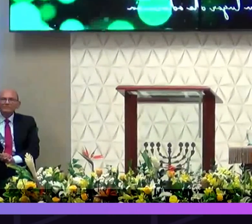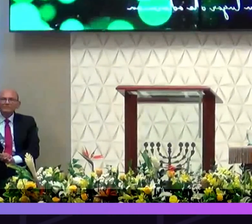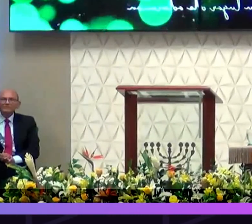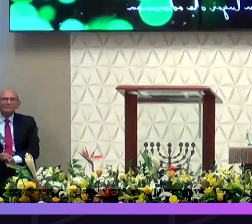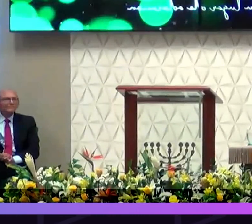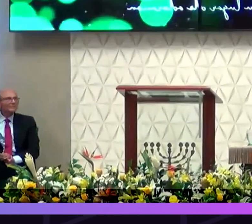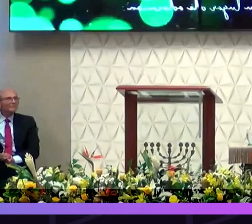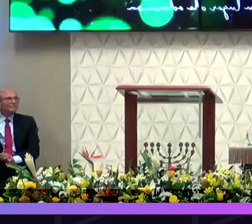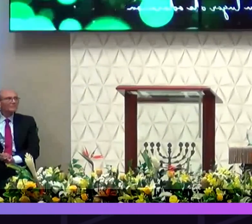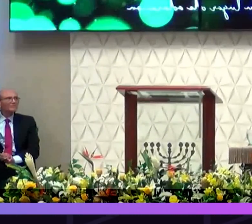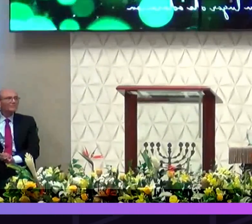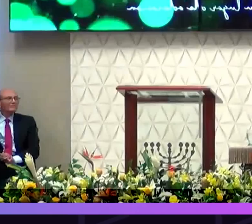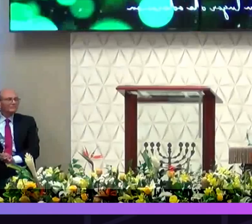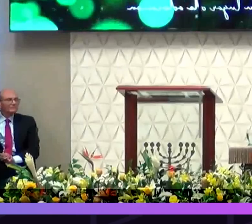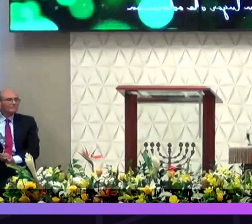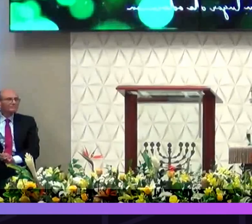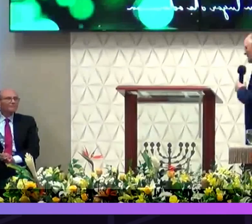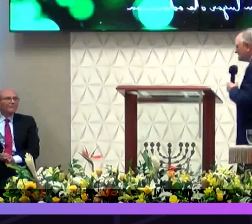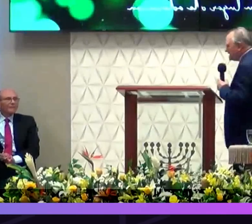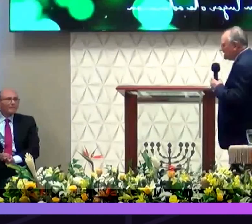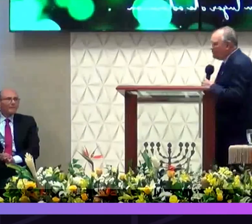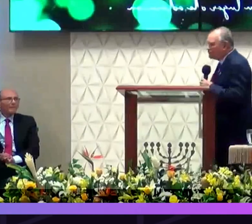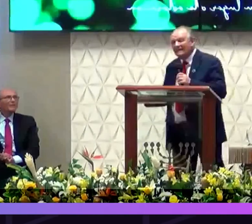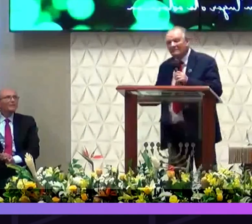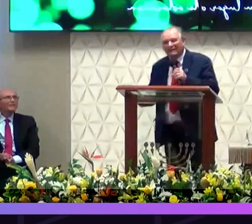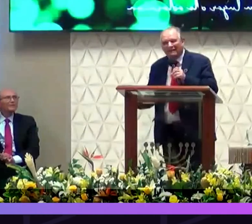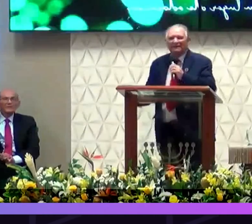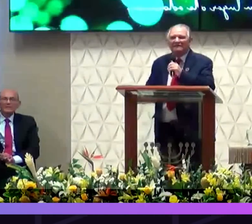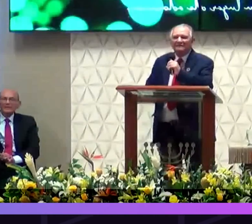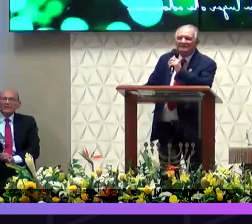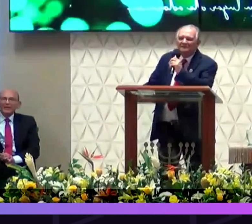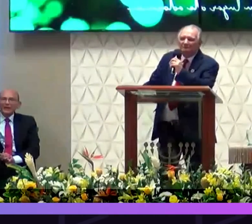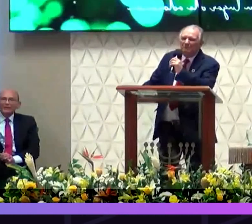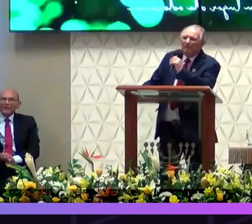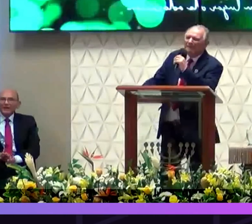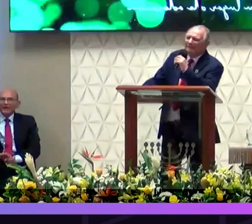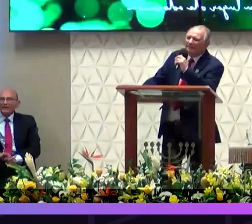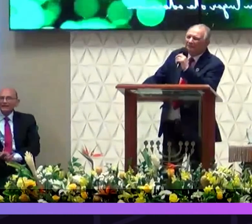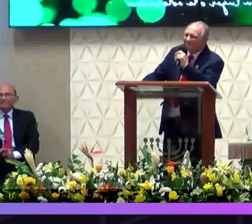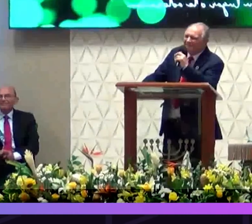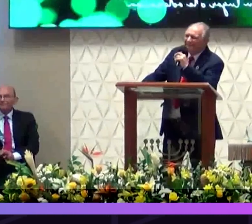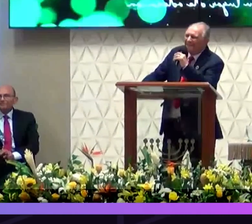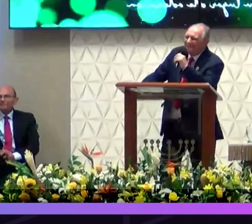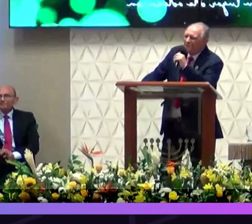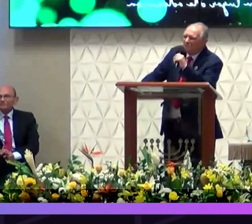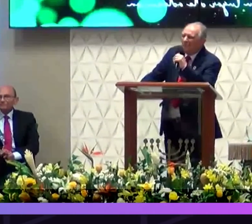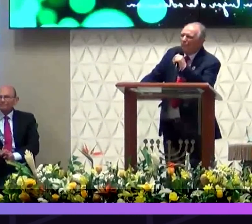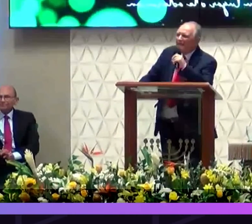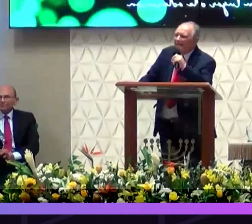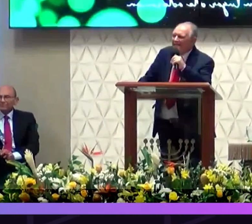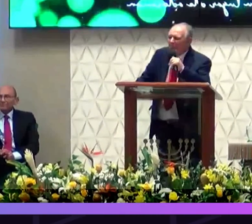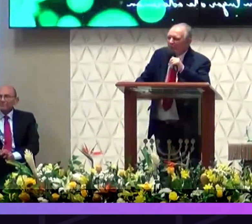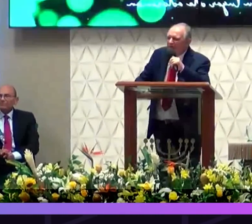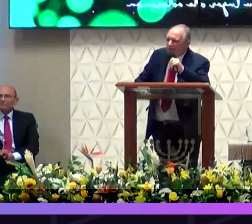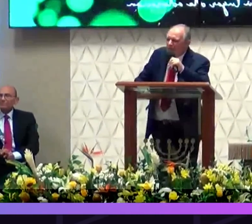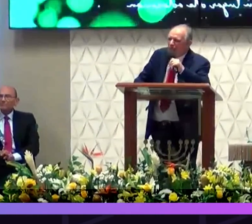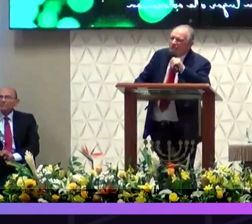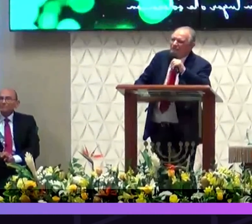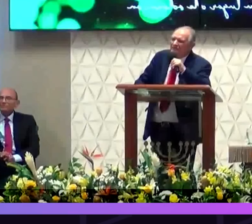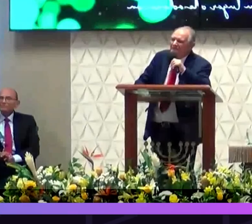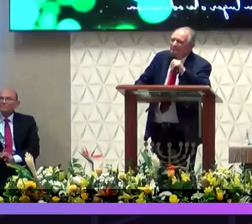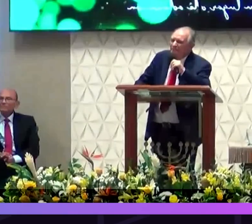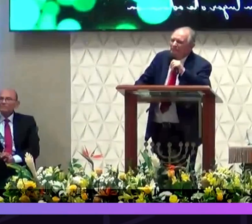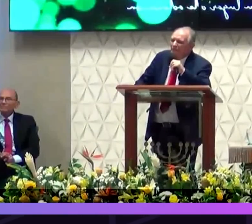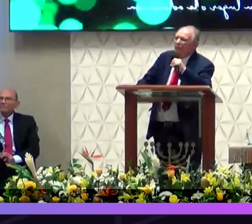vidas así que yo le invito en este momento a creerle más a Dios a indagar más las escrituras no se